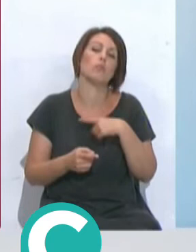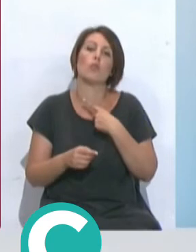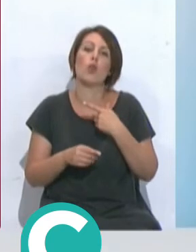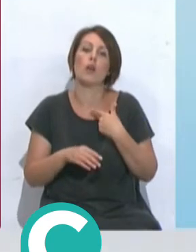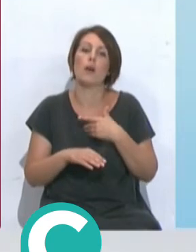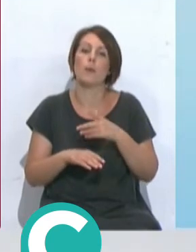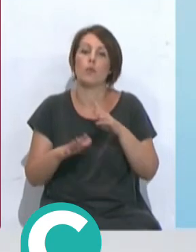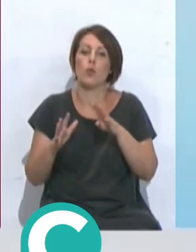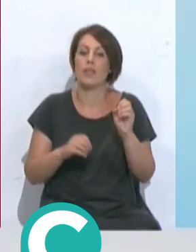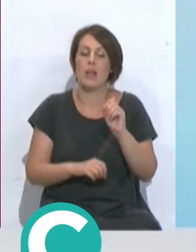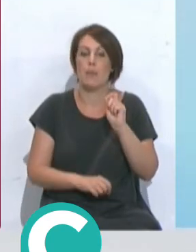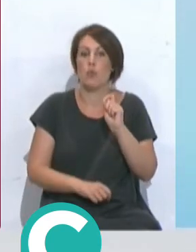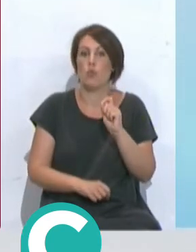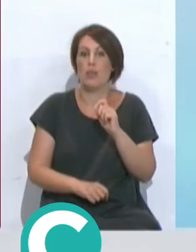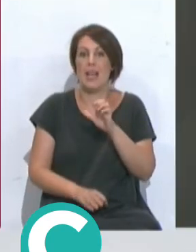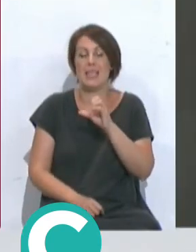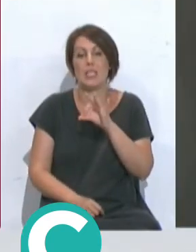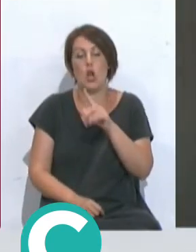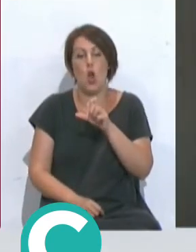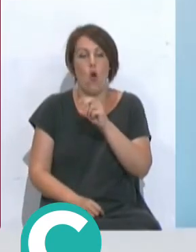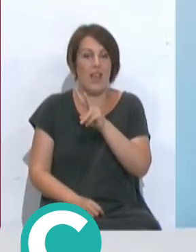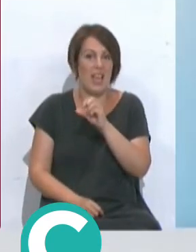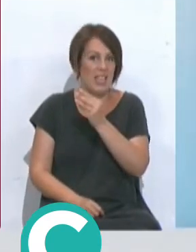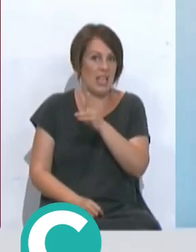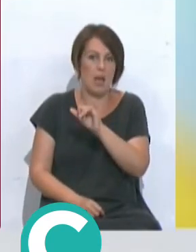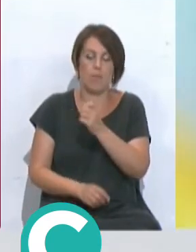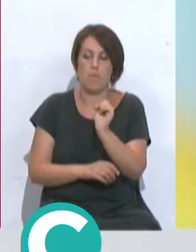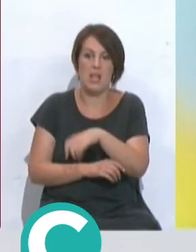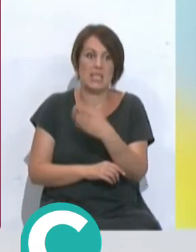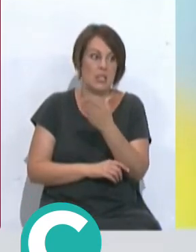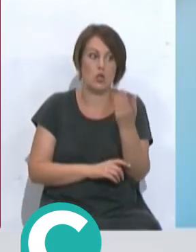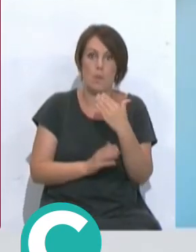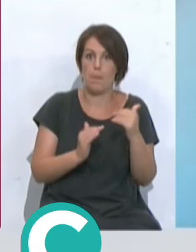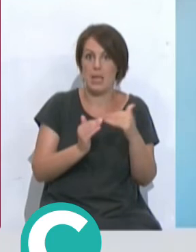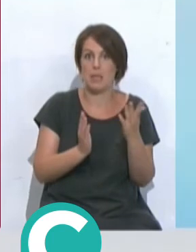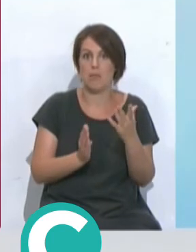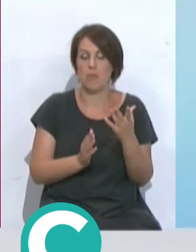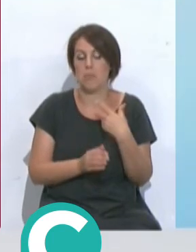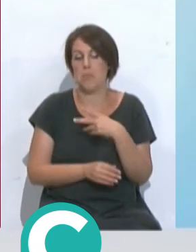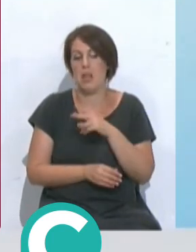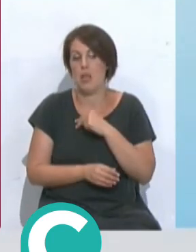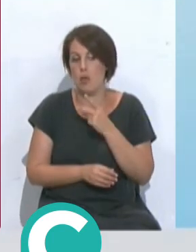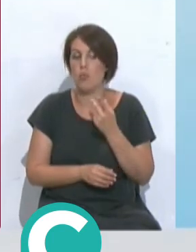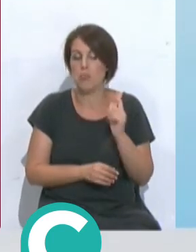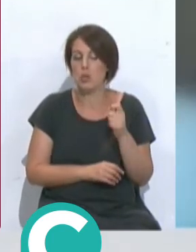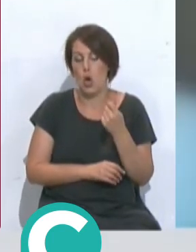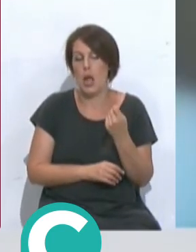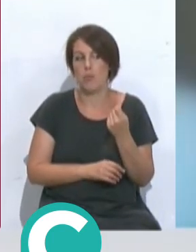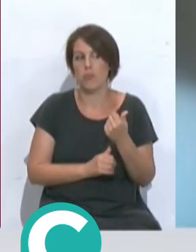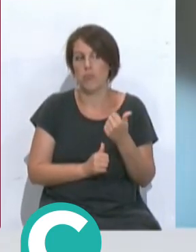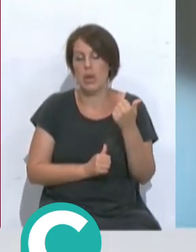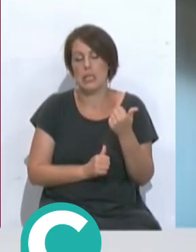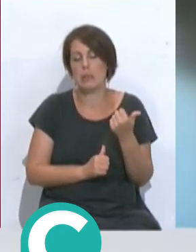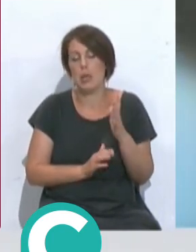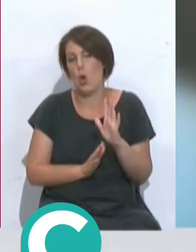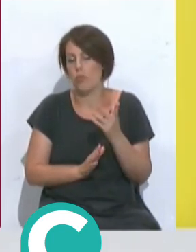minutos solo le ganamos a Eslovaquia el resto de partidos fueron empates por una circunstancia y por otra más merecido creo que merecimos las victorias mucho más que